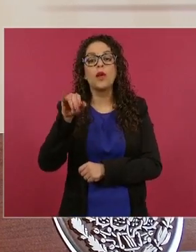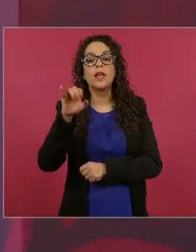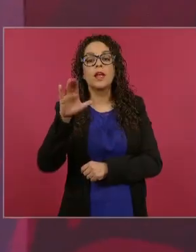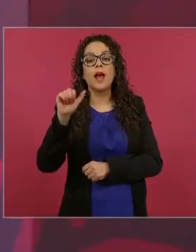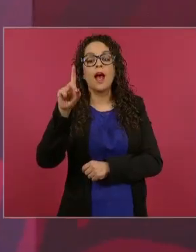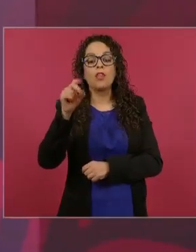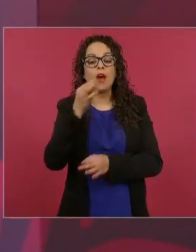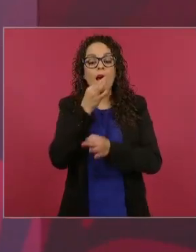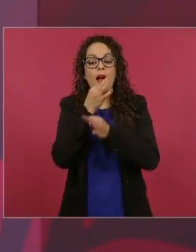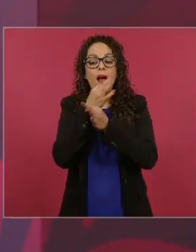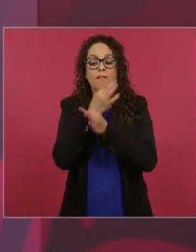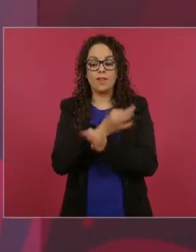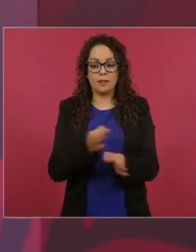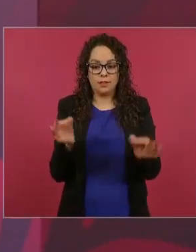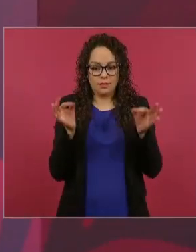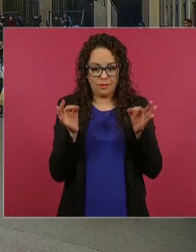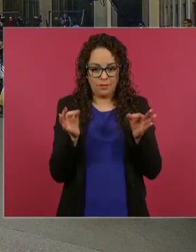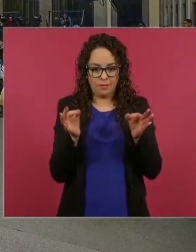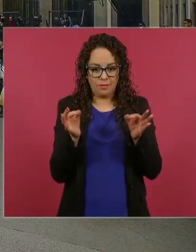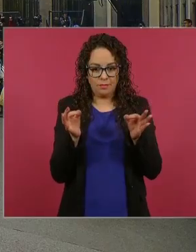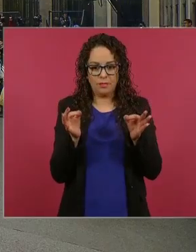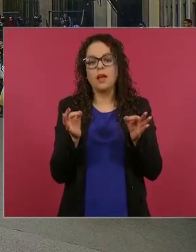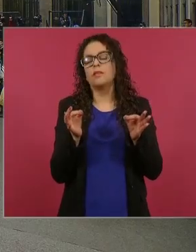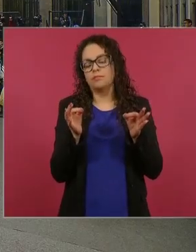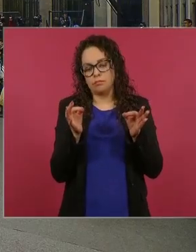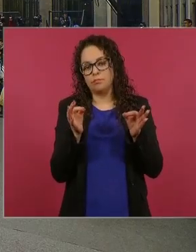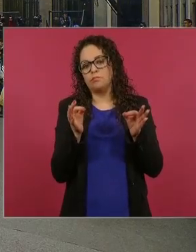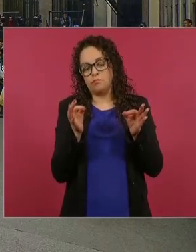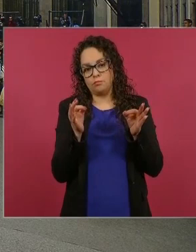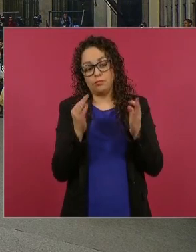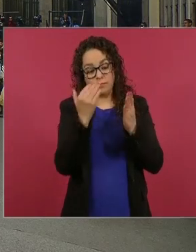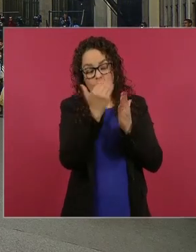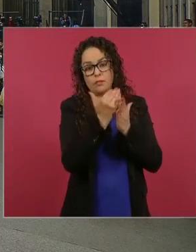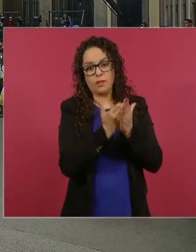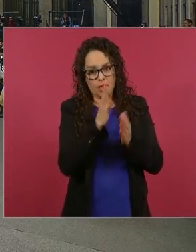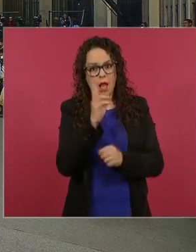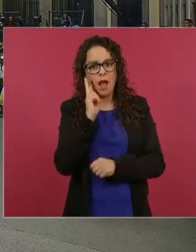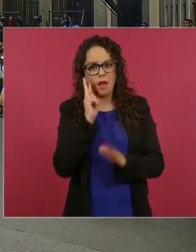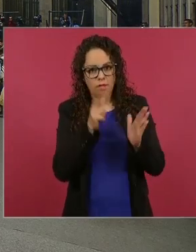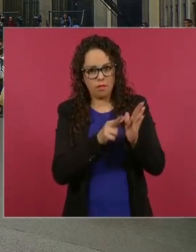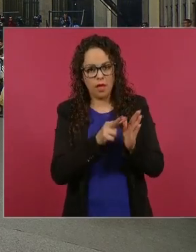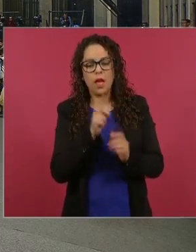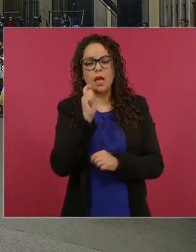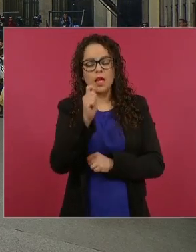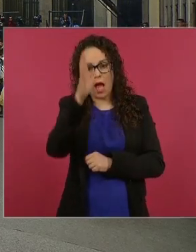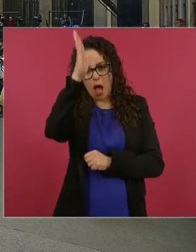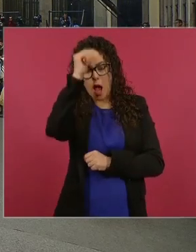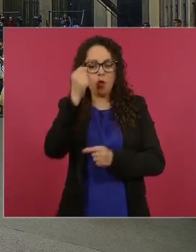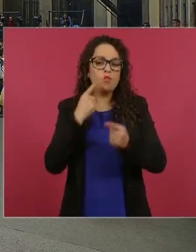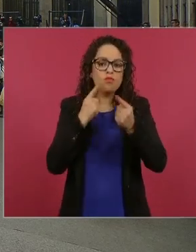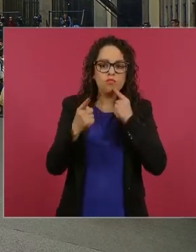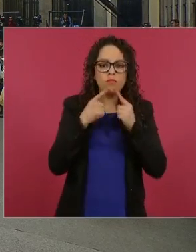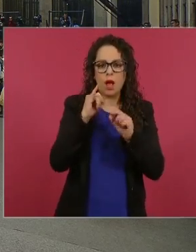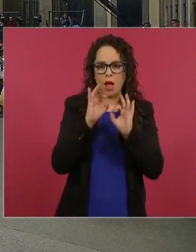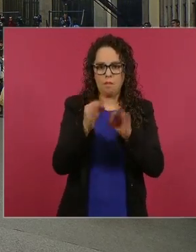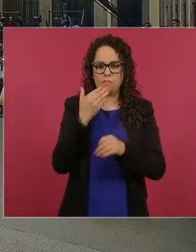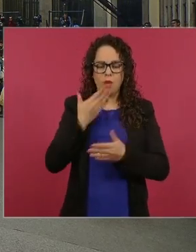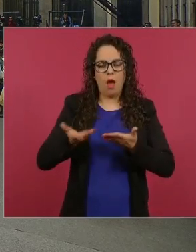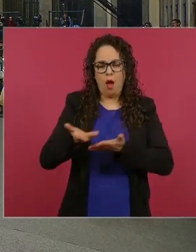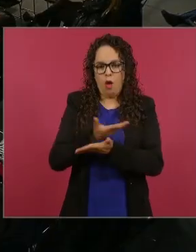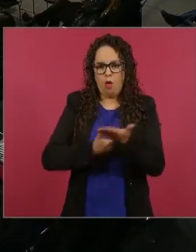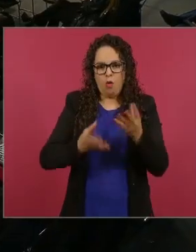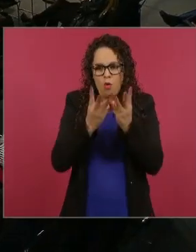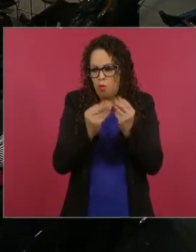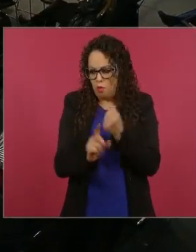El comunicado básicamente plantea, digamos, los acuerdos de cordialidad para el cierre de la negociación, pero, digamos,